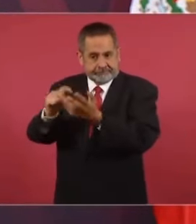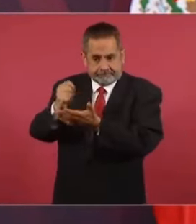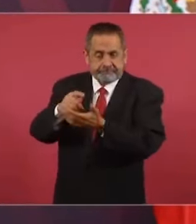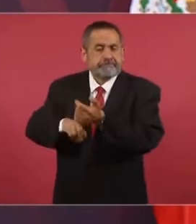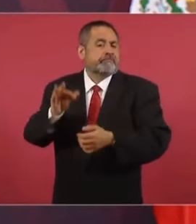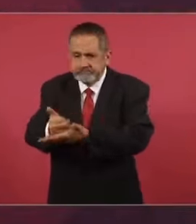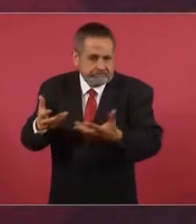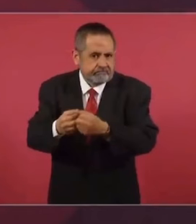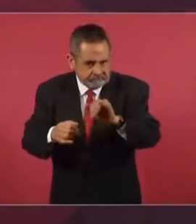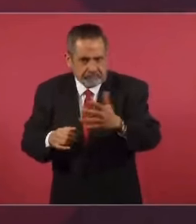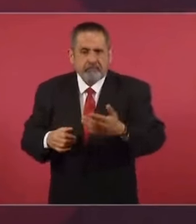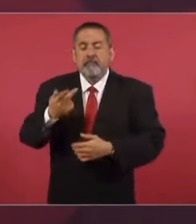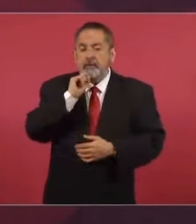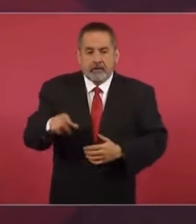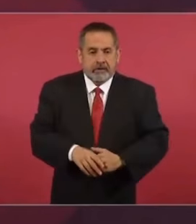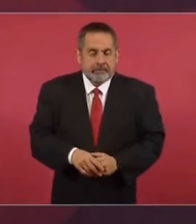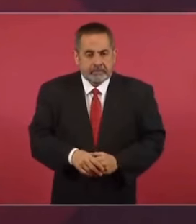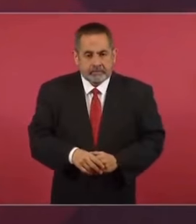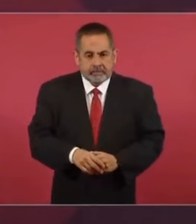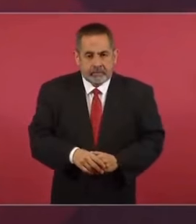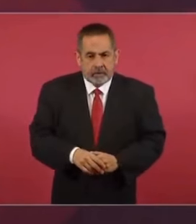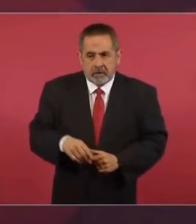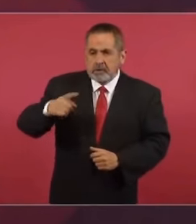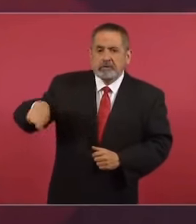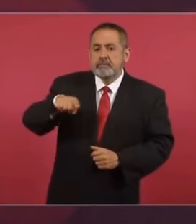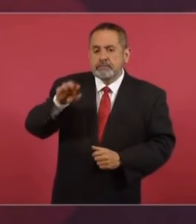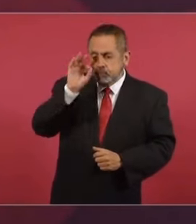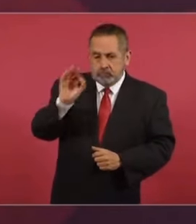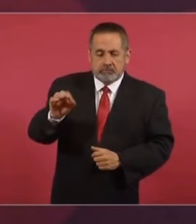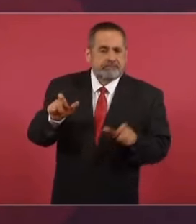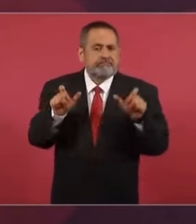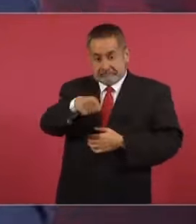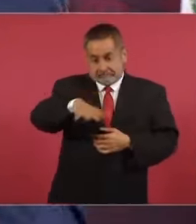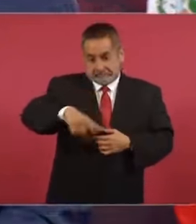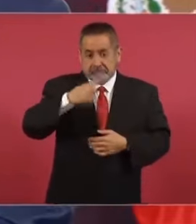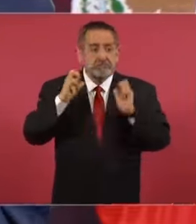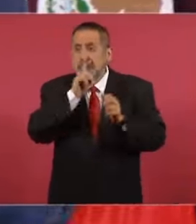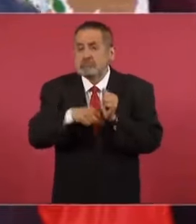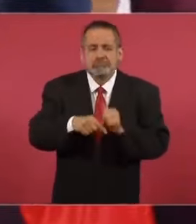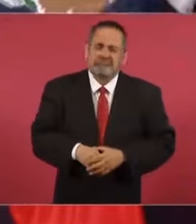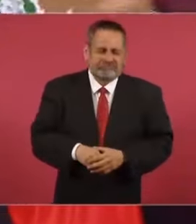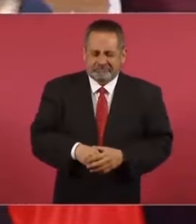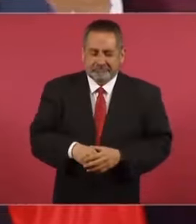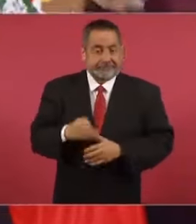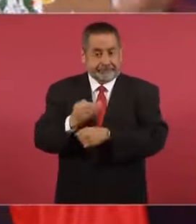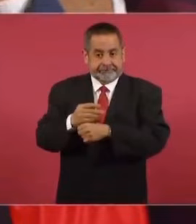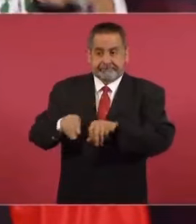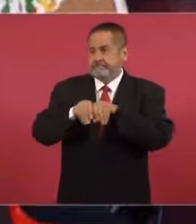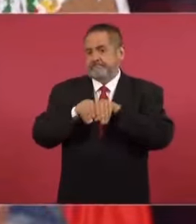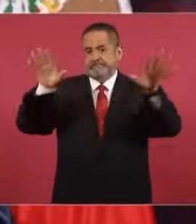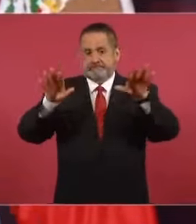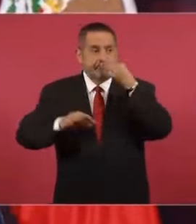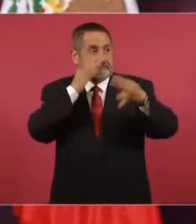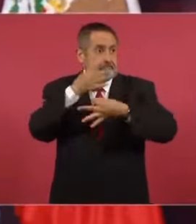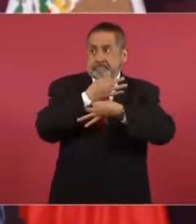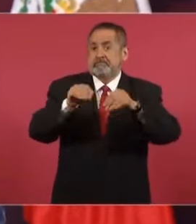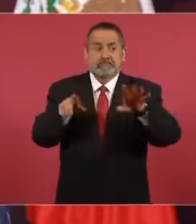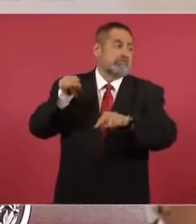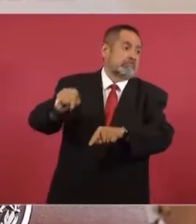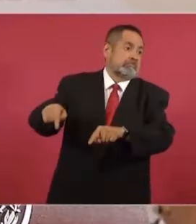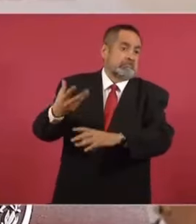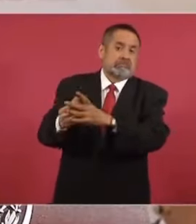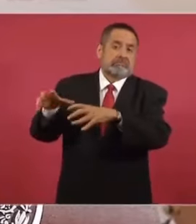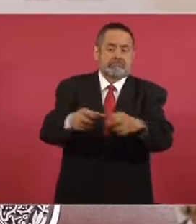la Fiscalía del Estado y actuó también la Guardia Nacional. En este caso fue noticia, además